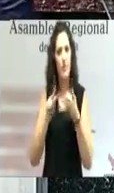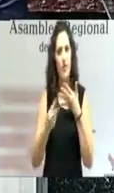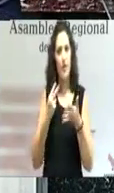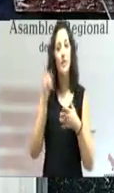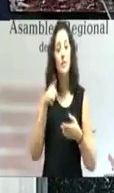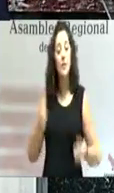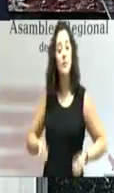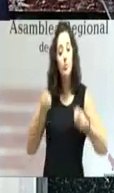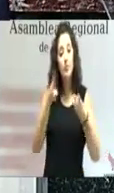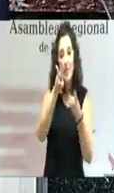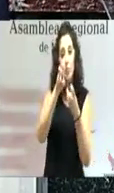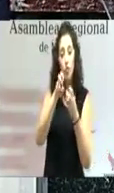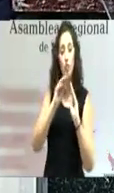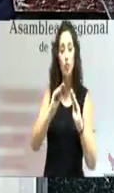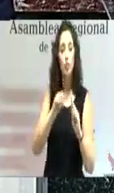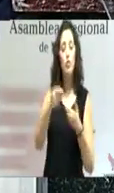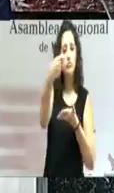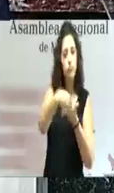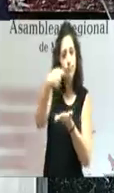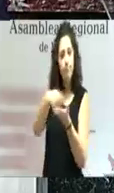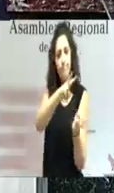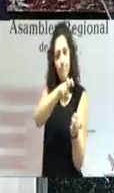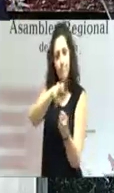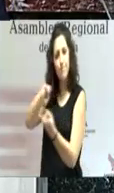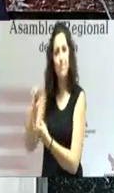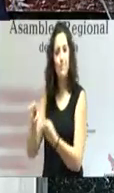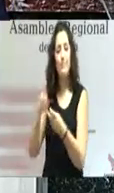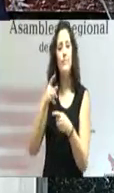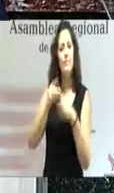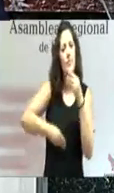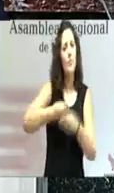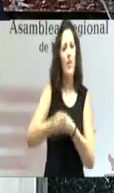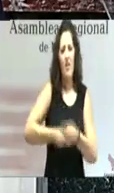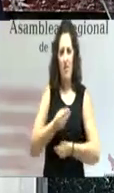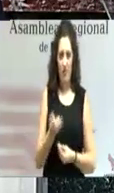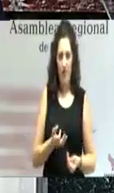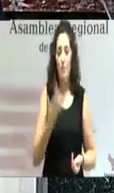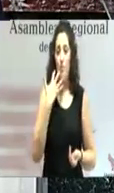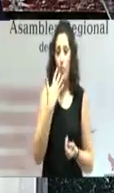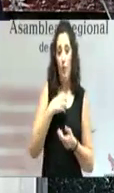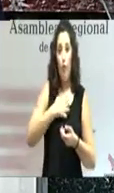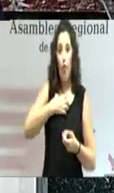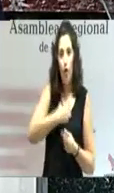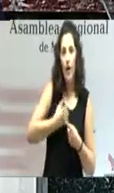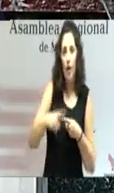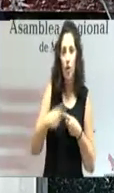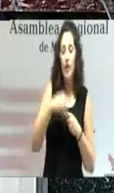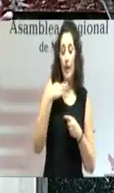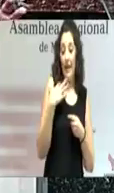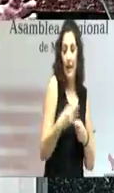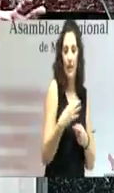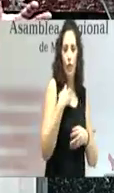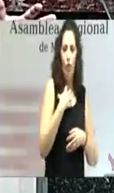aplicamos sus impuestos, cómo desarrollamos a qué edad funciones para las que nos han elegido. Es también